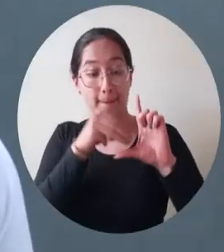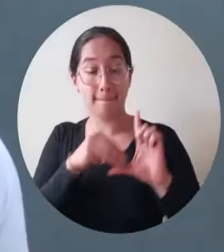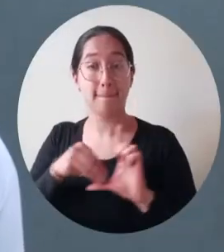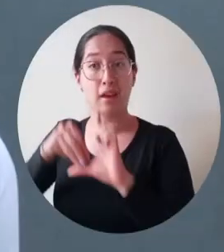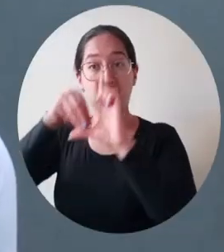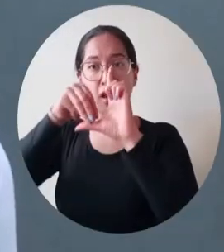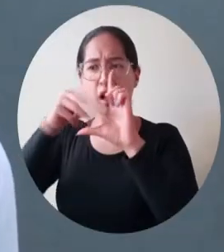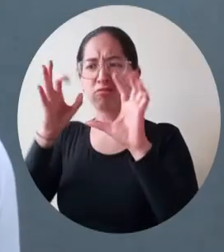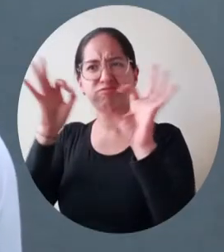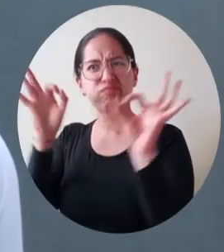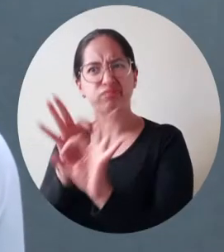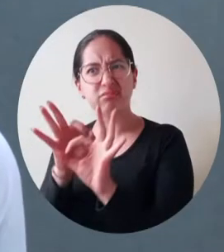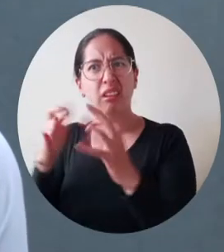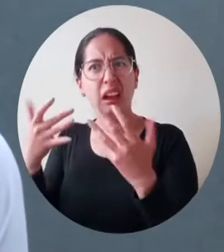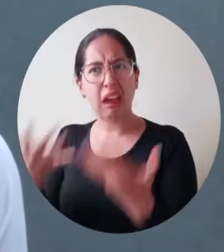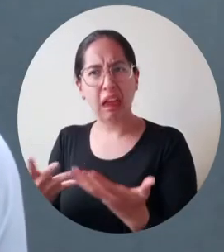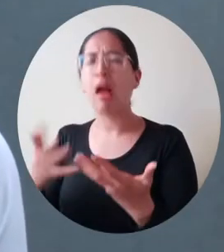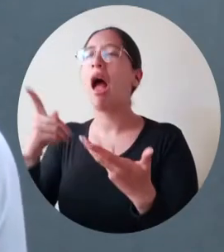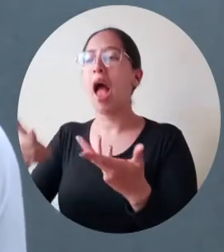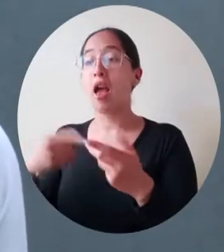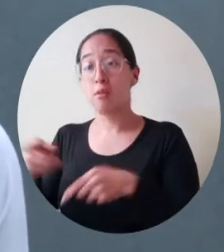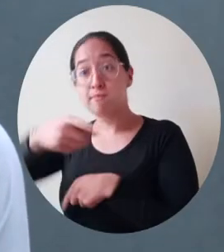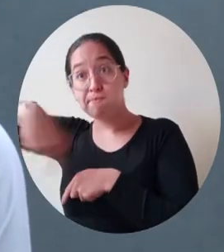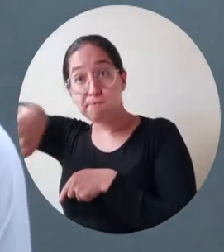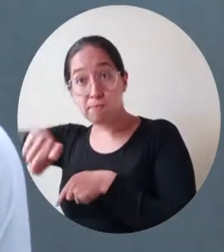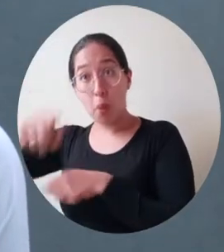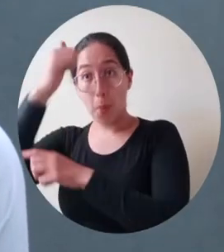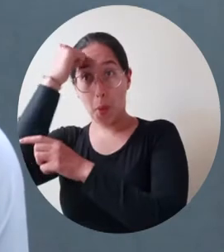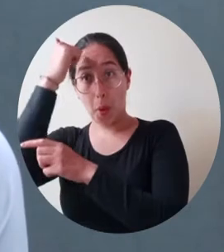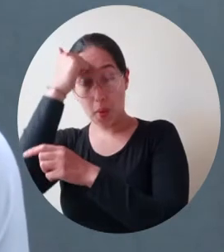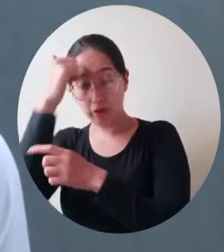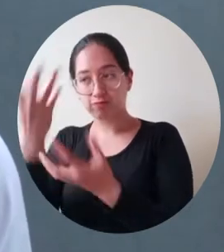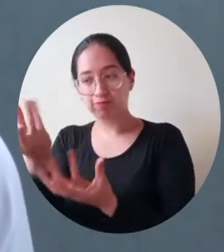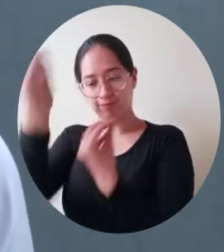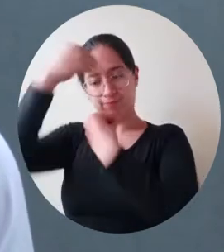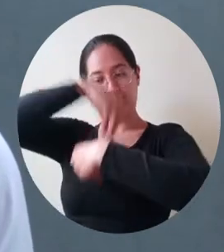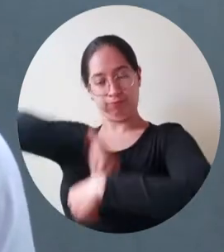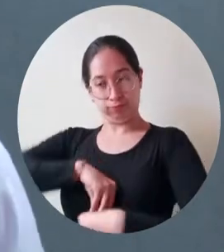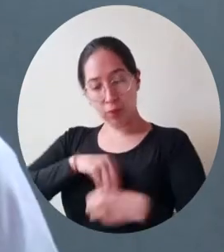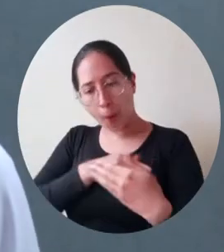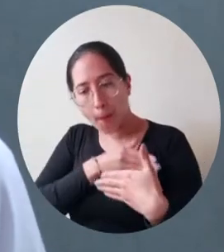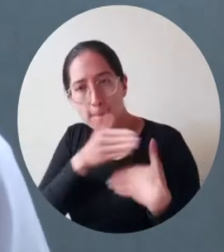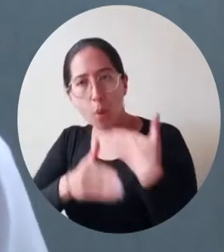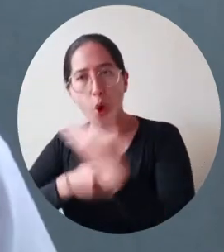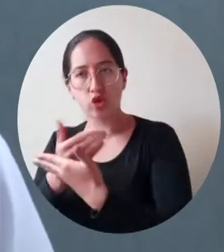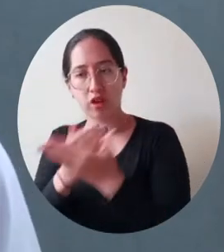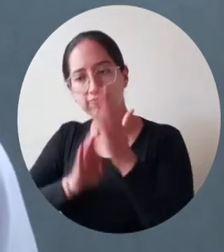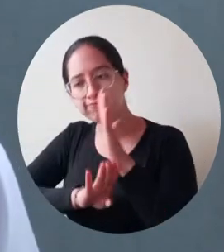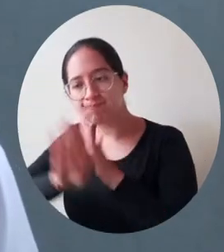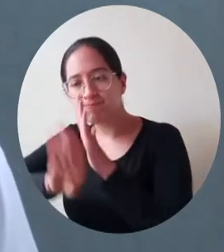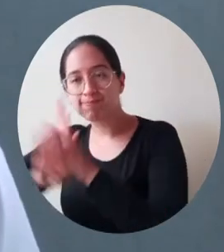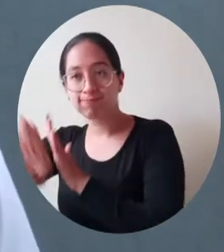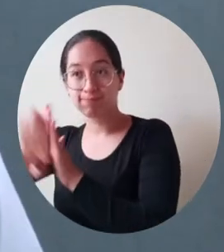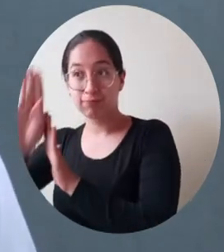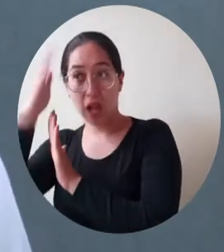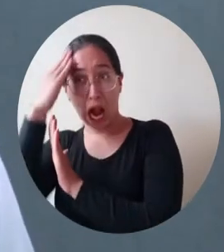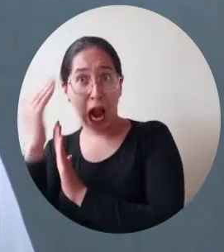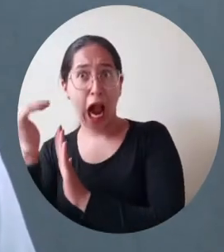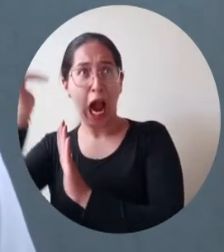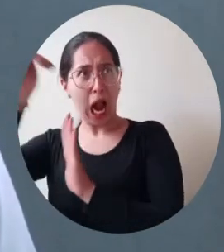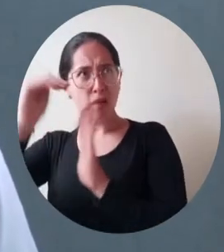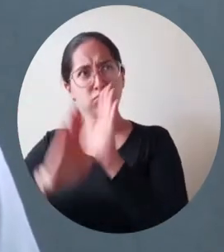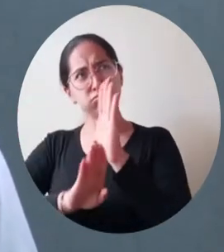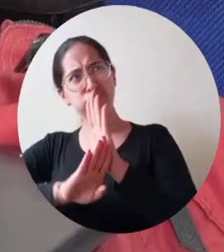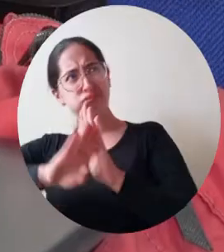Es una maestría que va encaminada a que los maestros se apropien de los avances científicos y